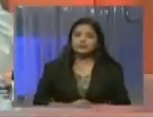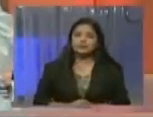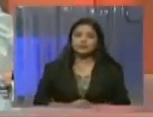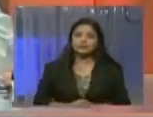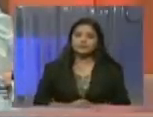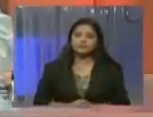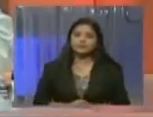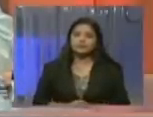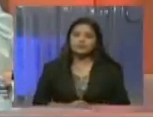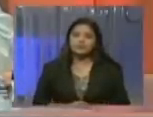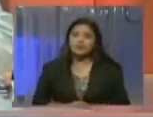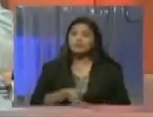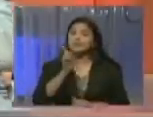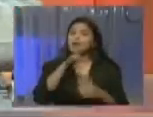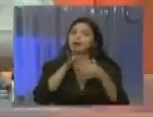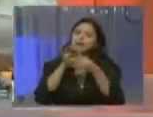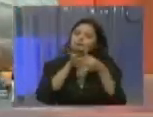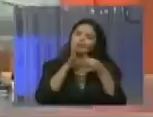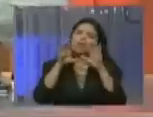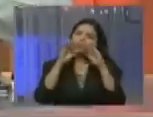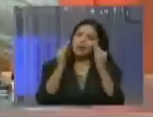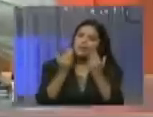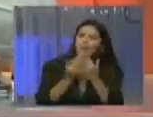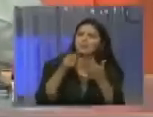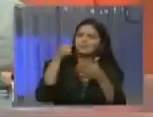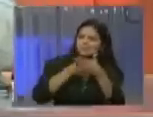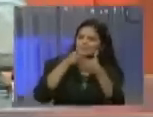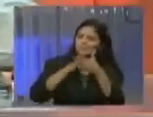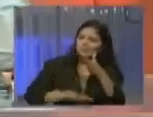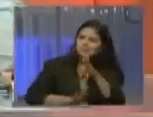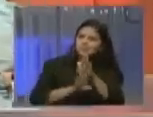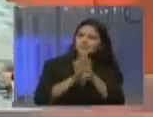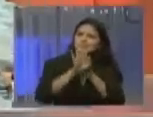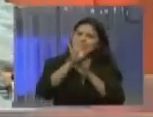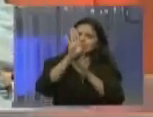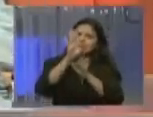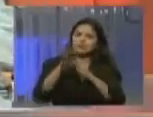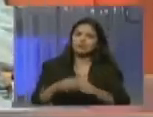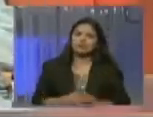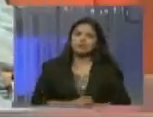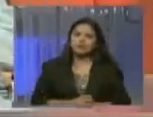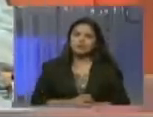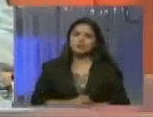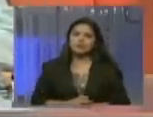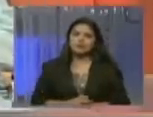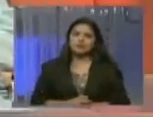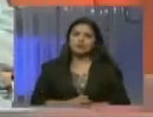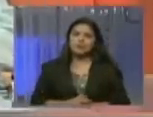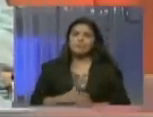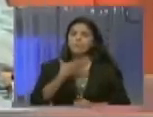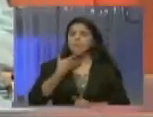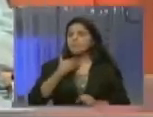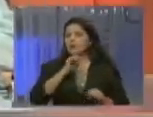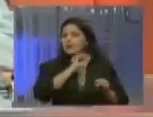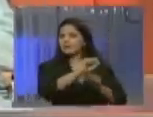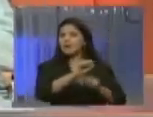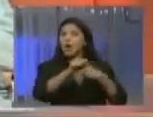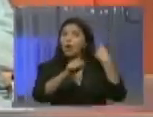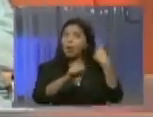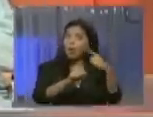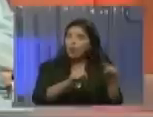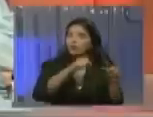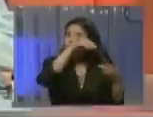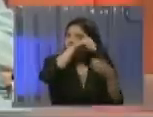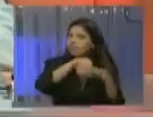y que la solidaridad del mundo se va a levantar de manera creciente para rechazar el intervencionismo